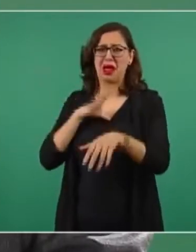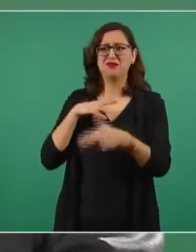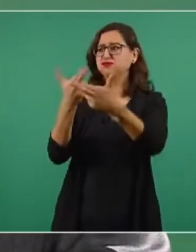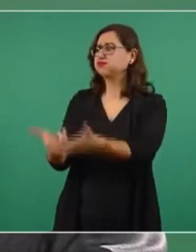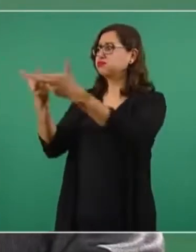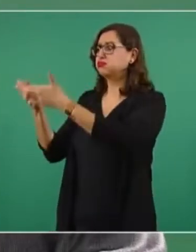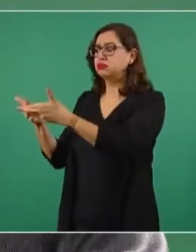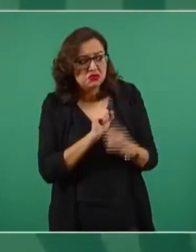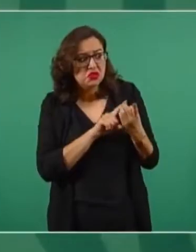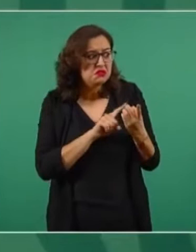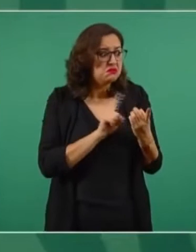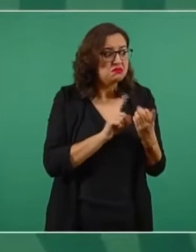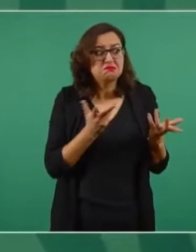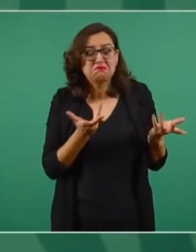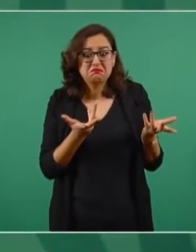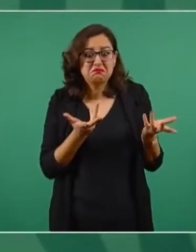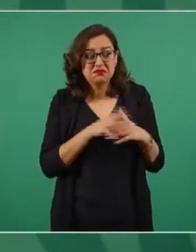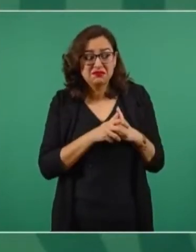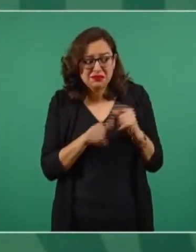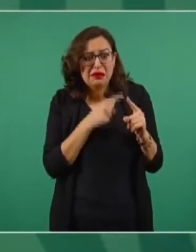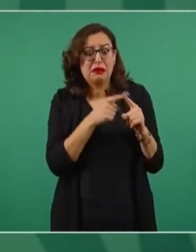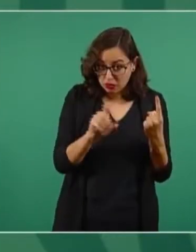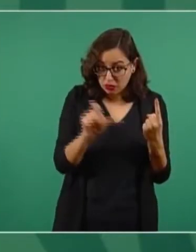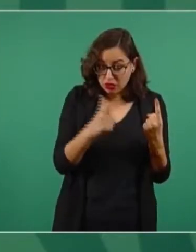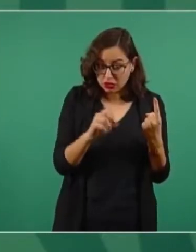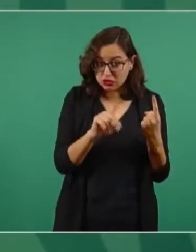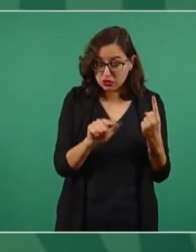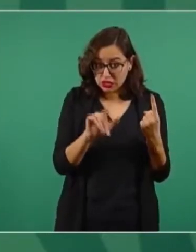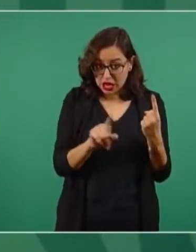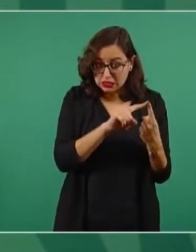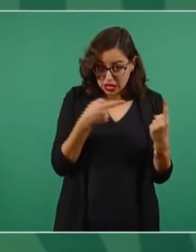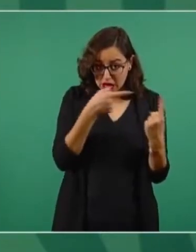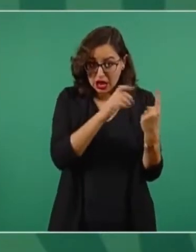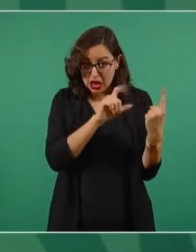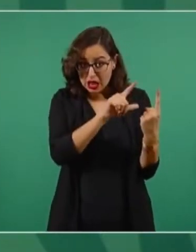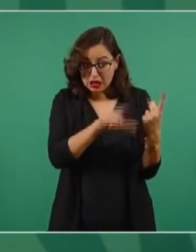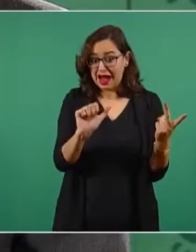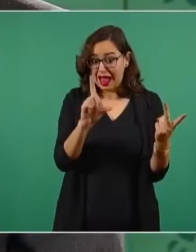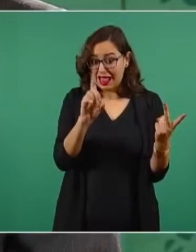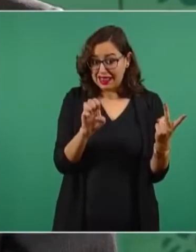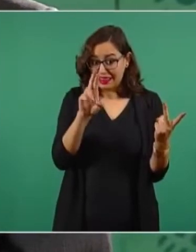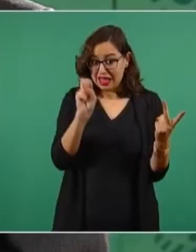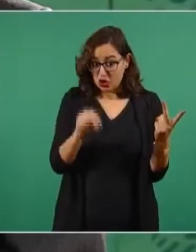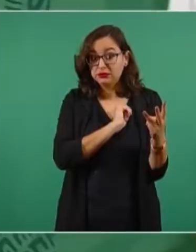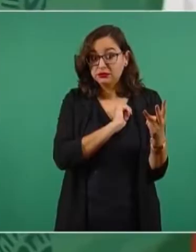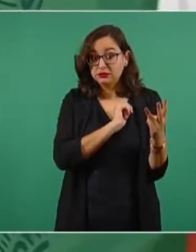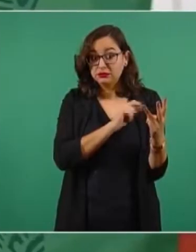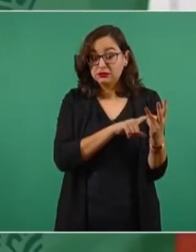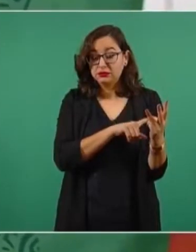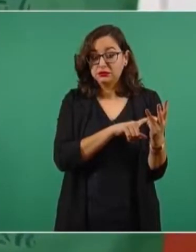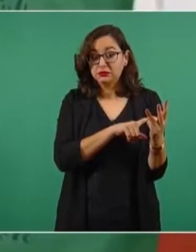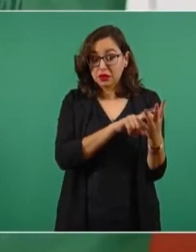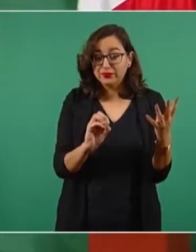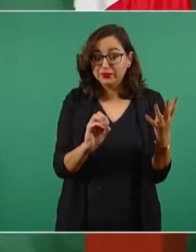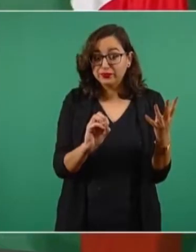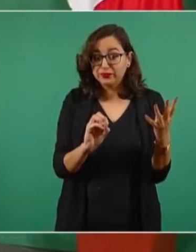¿De dónde los van a sacar? ¿Quién? ¿Claudio? ¿La esposa de Felipe Calderón? ¿Cuadri? ¿Va a